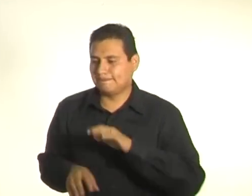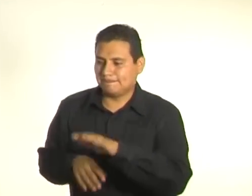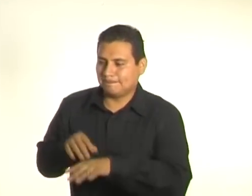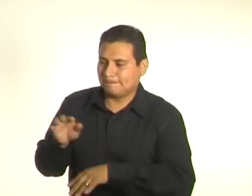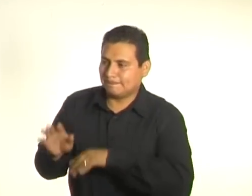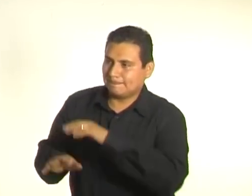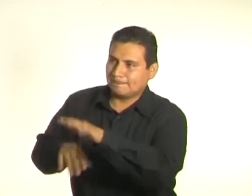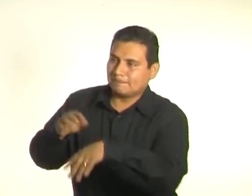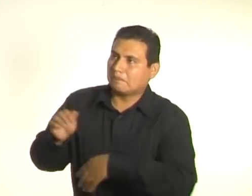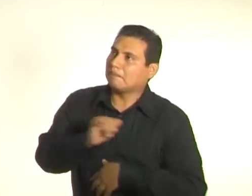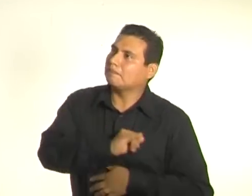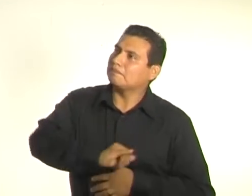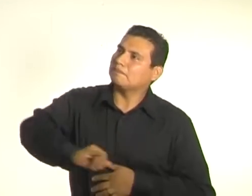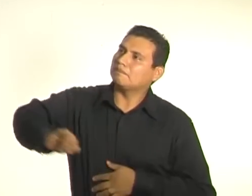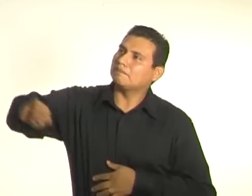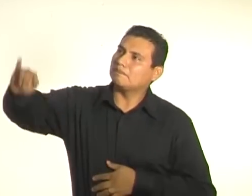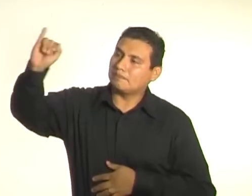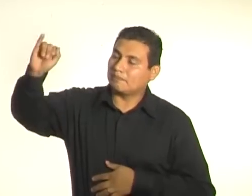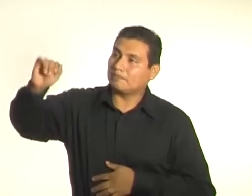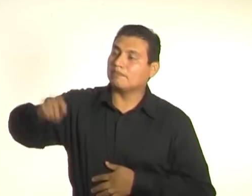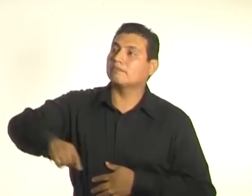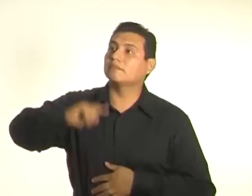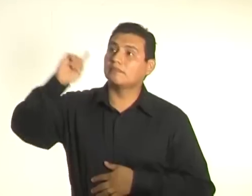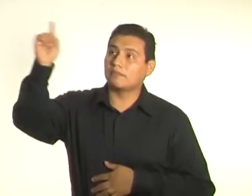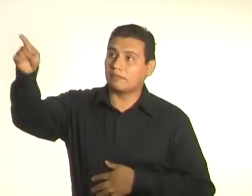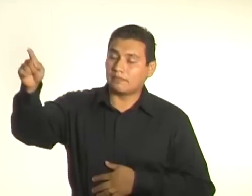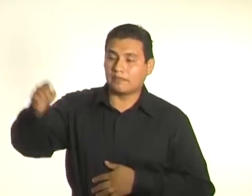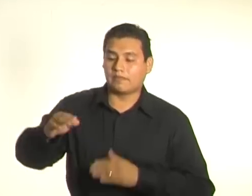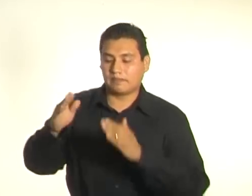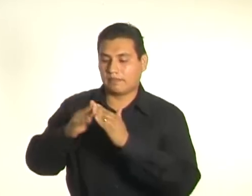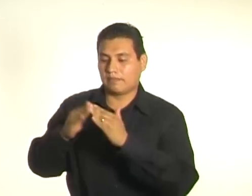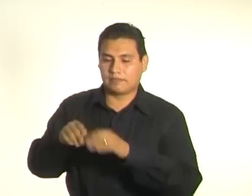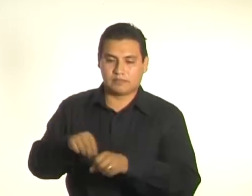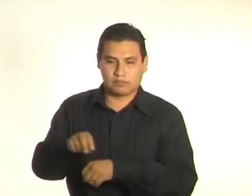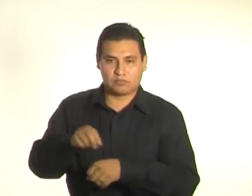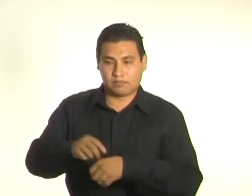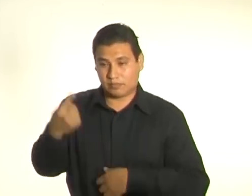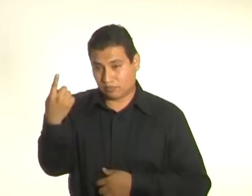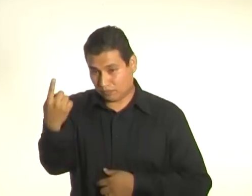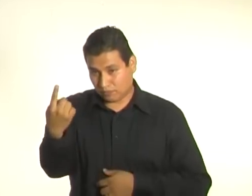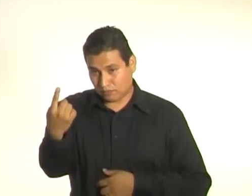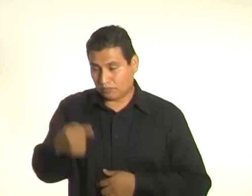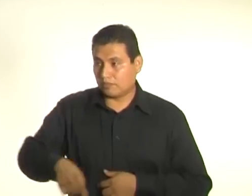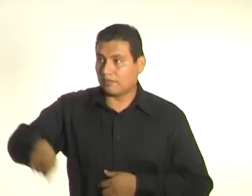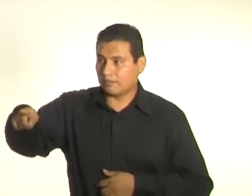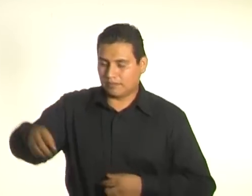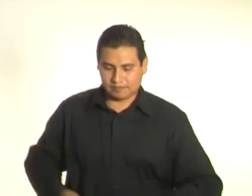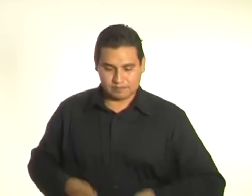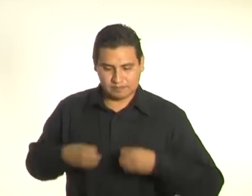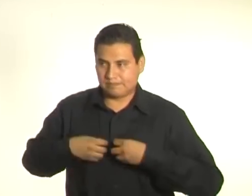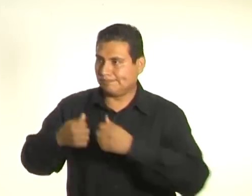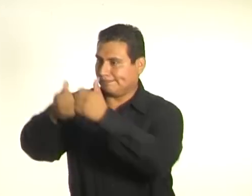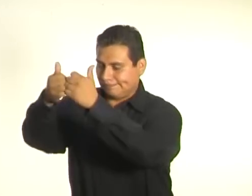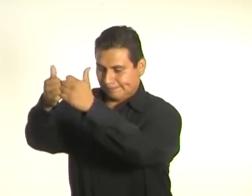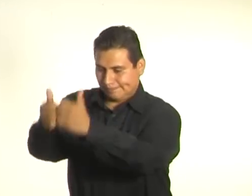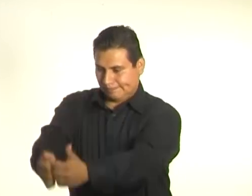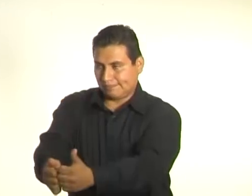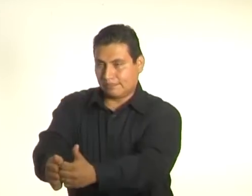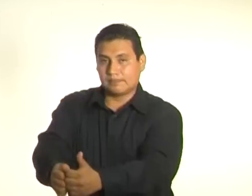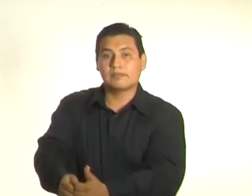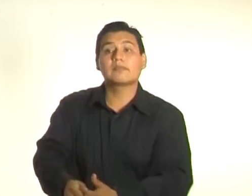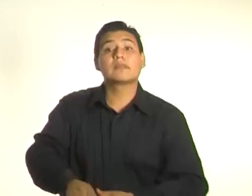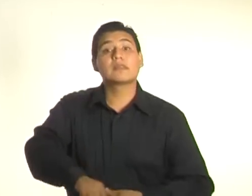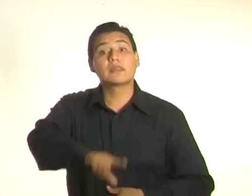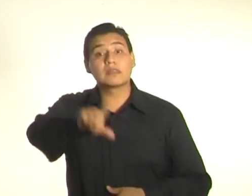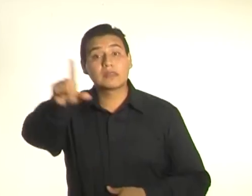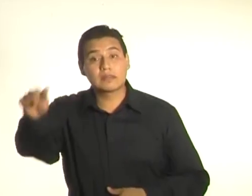a vivir al número uno de la calle Gulliver. Y empezó a vivir también en los números dos,